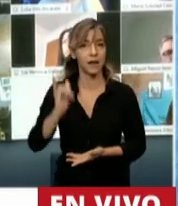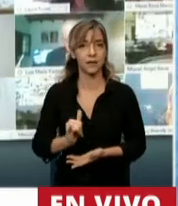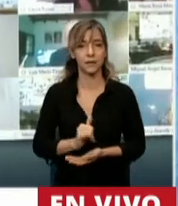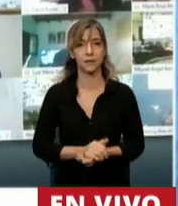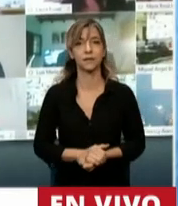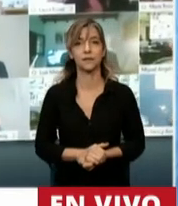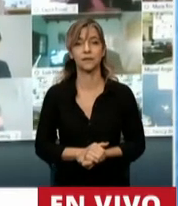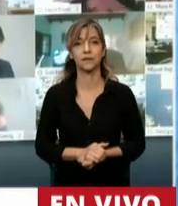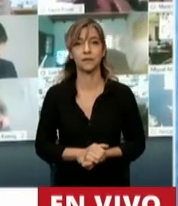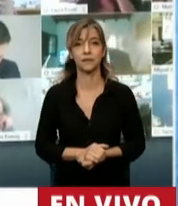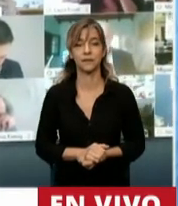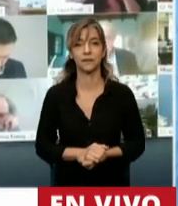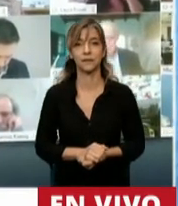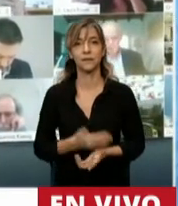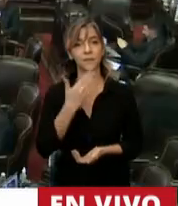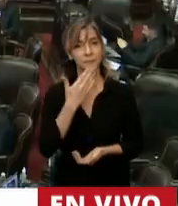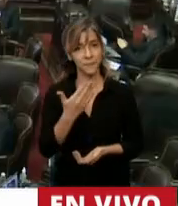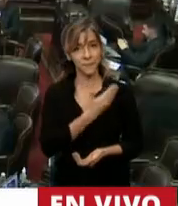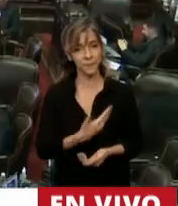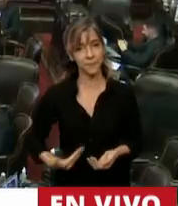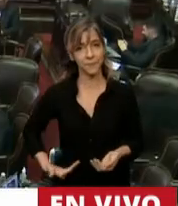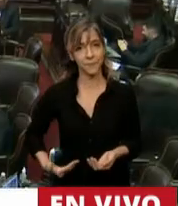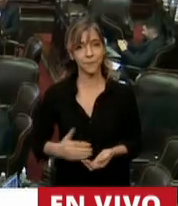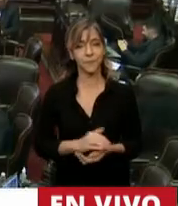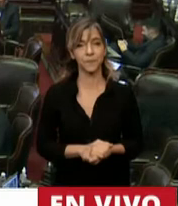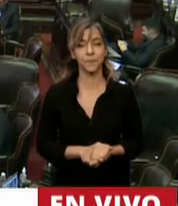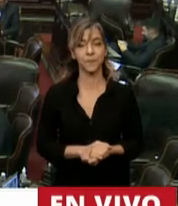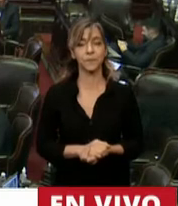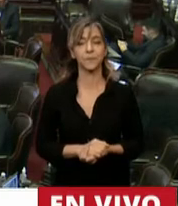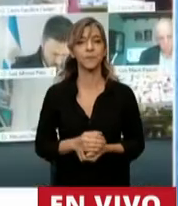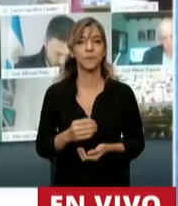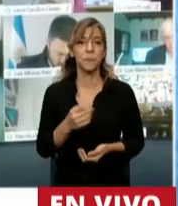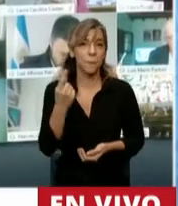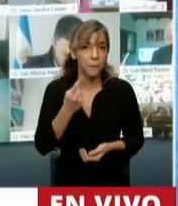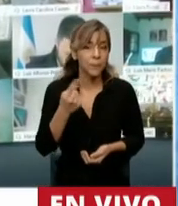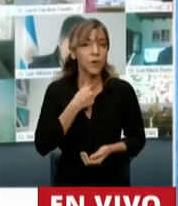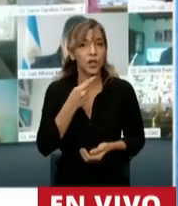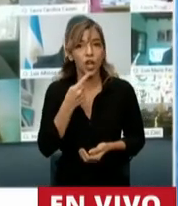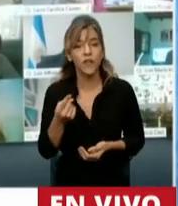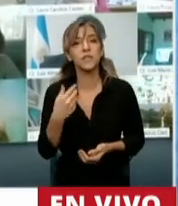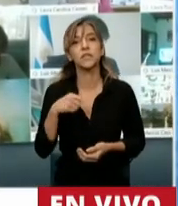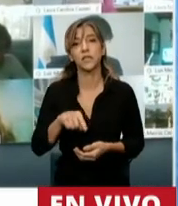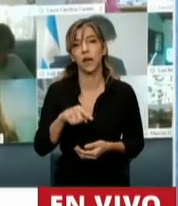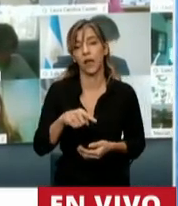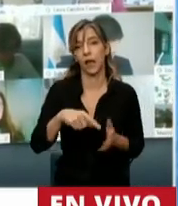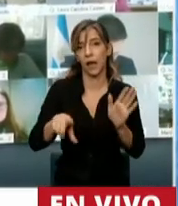Gracias, Presidente. En primer lugar, decir que la ampliación de la Ley 17.41